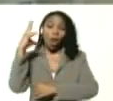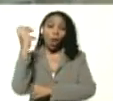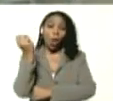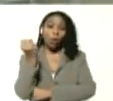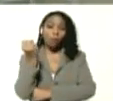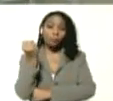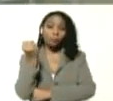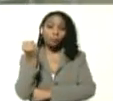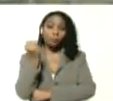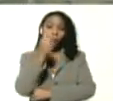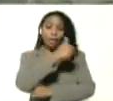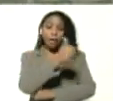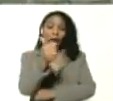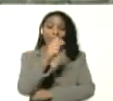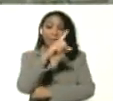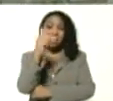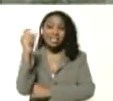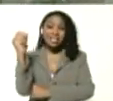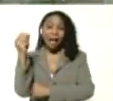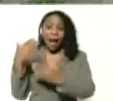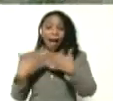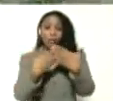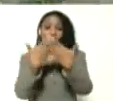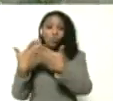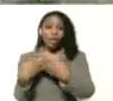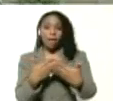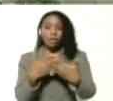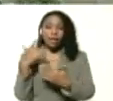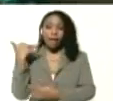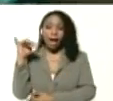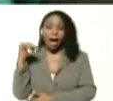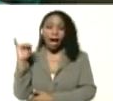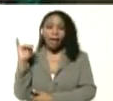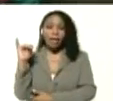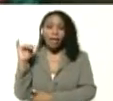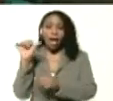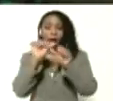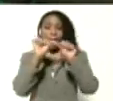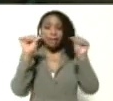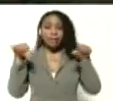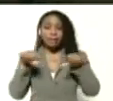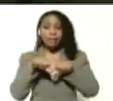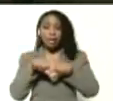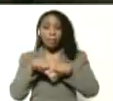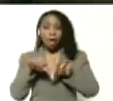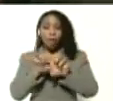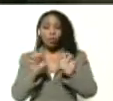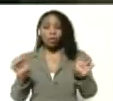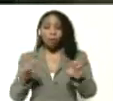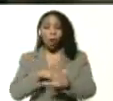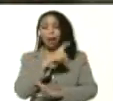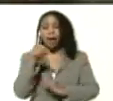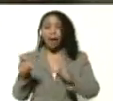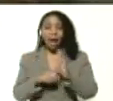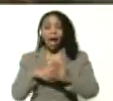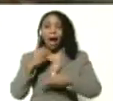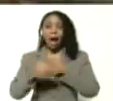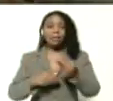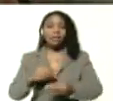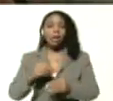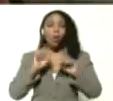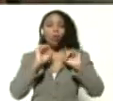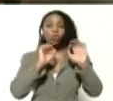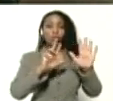y de cada 100 estudiantes, que están en el sistema educativo general, 82